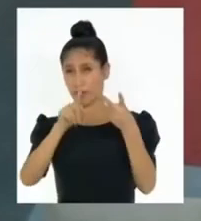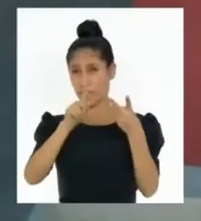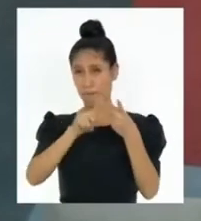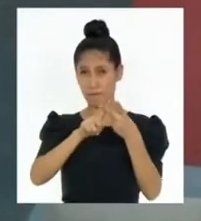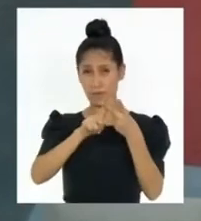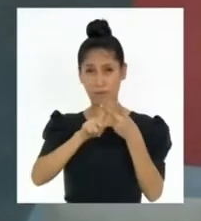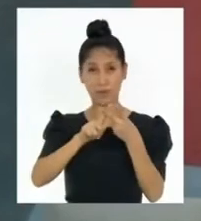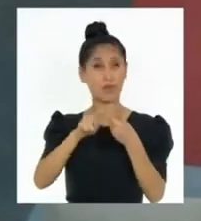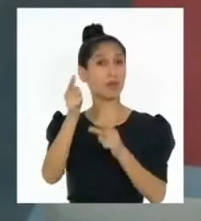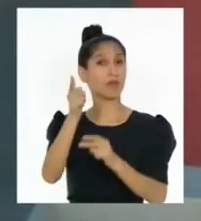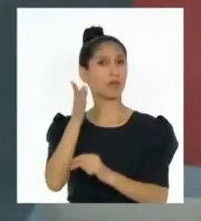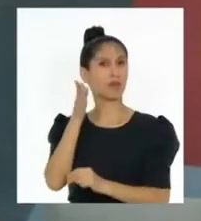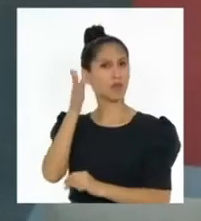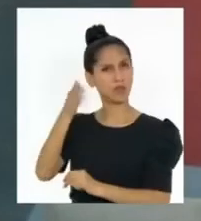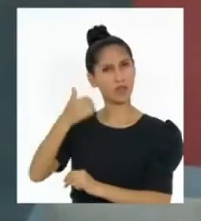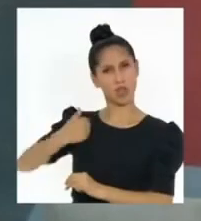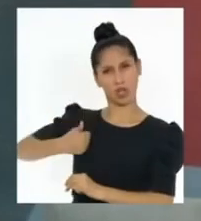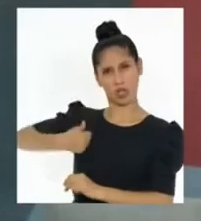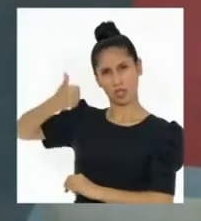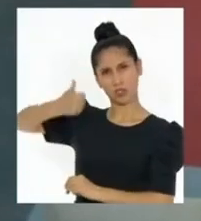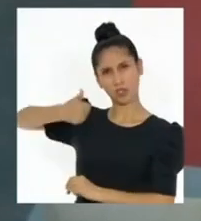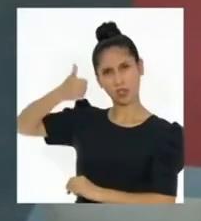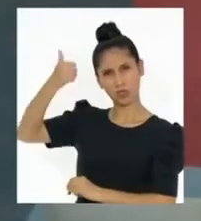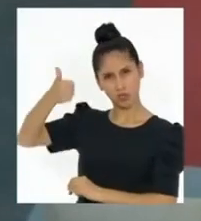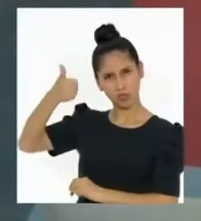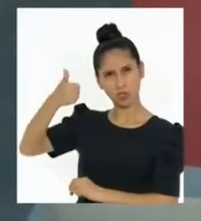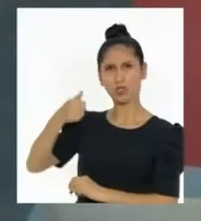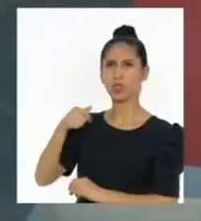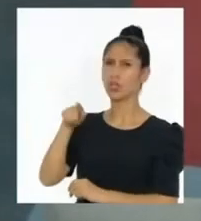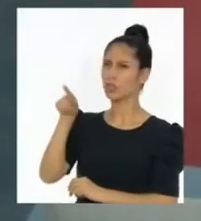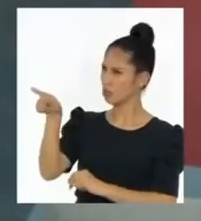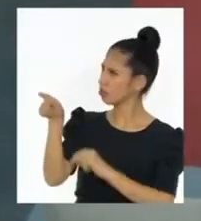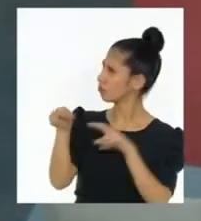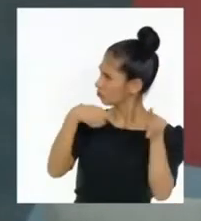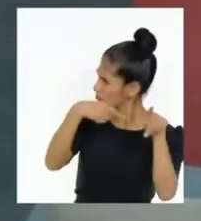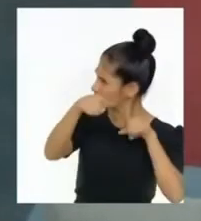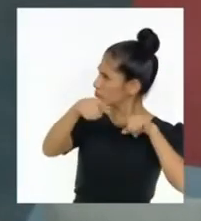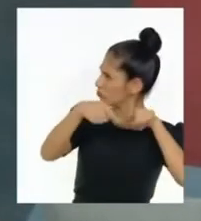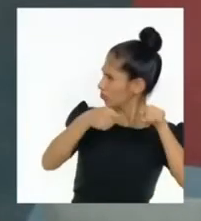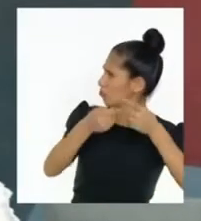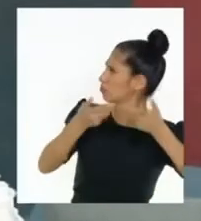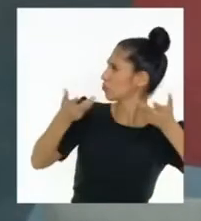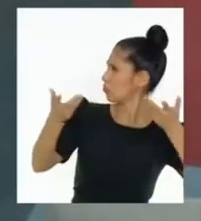que cumplan sus compromisos y resuelvan los problemas de la comunidad.